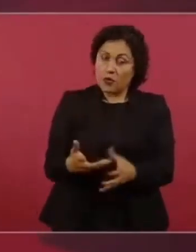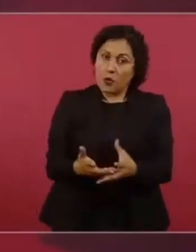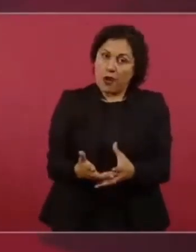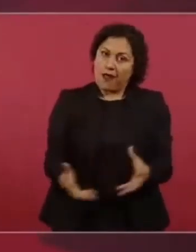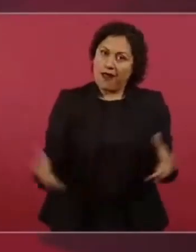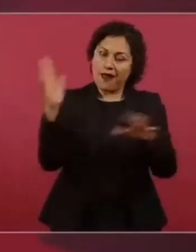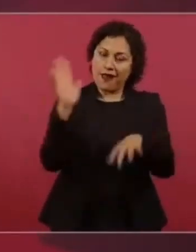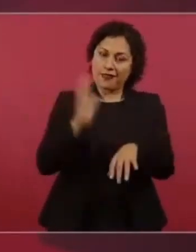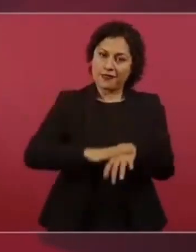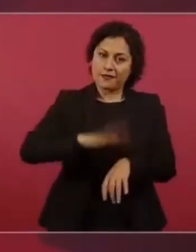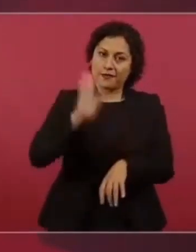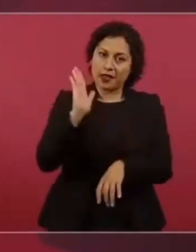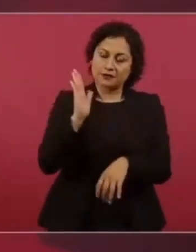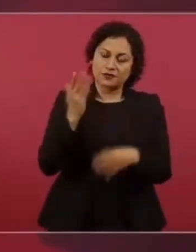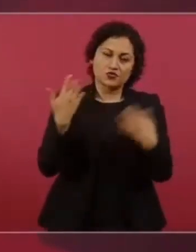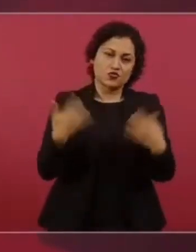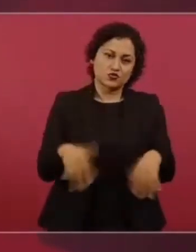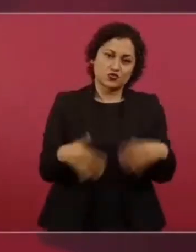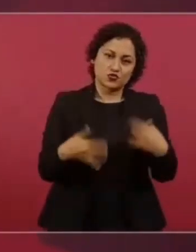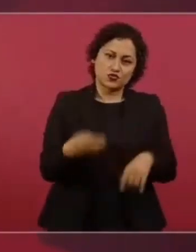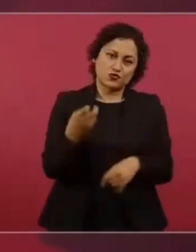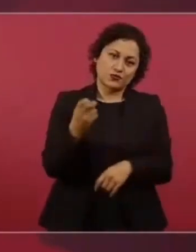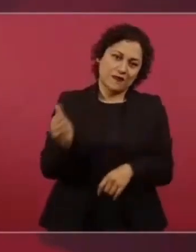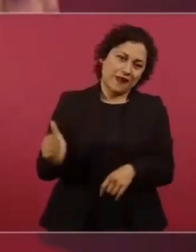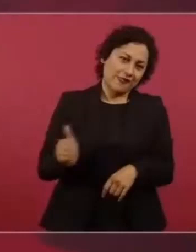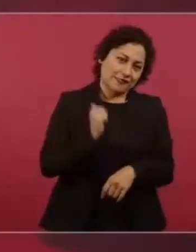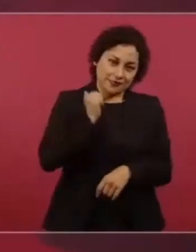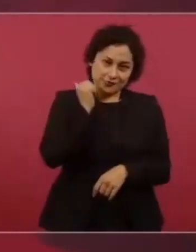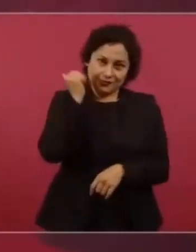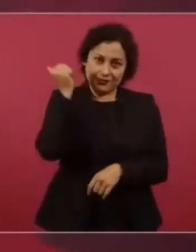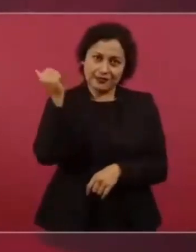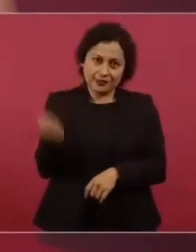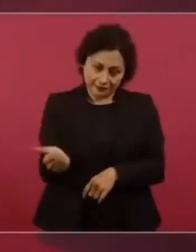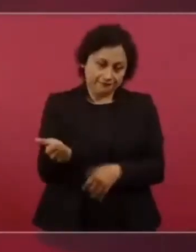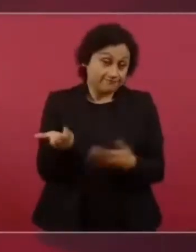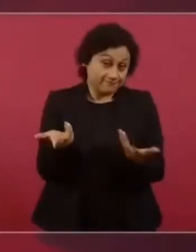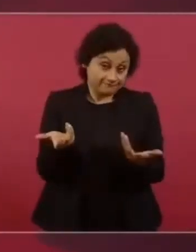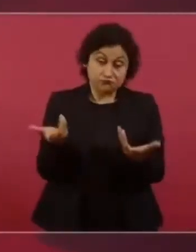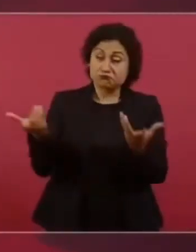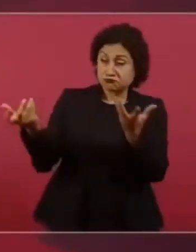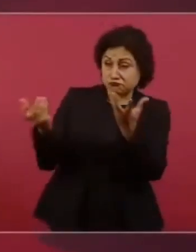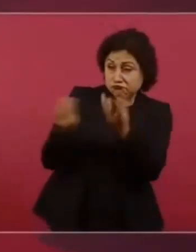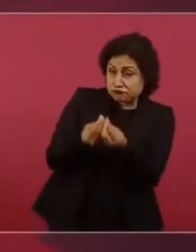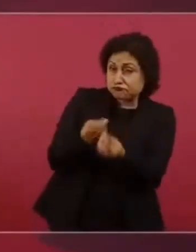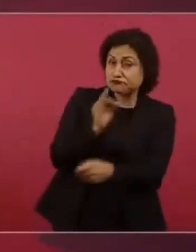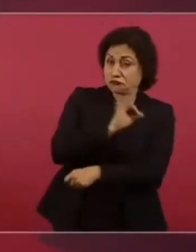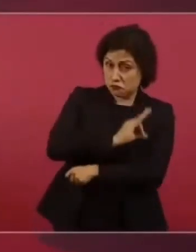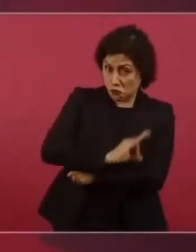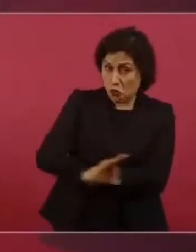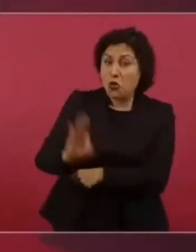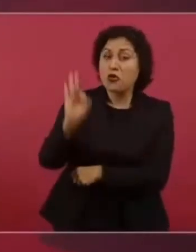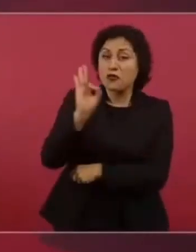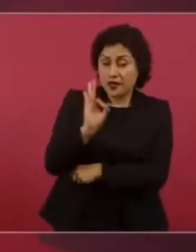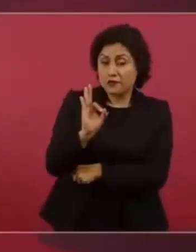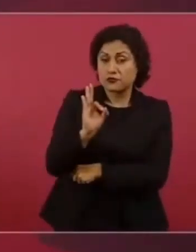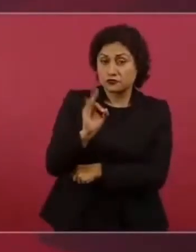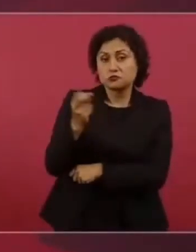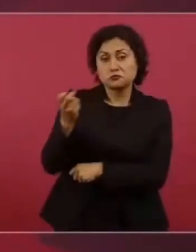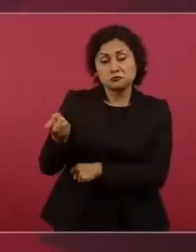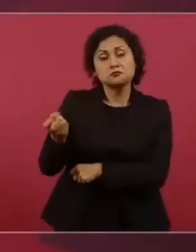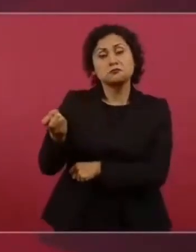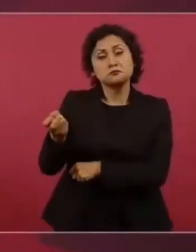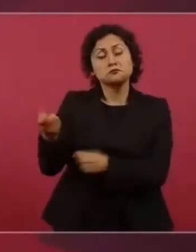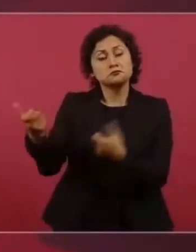De modo que en la sociedad pública-privada,